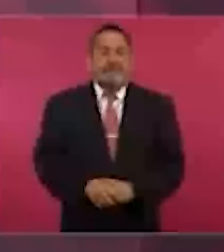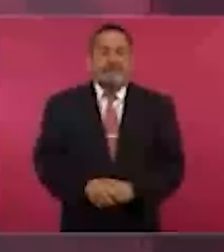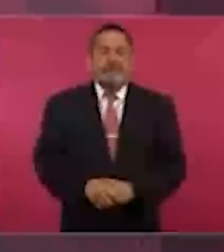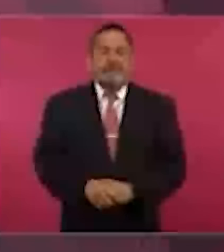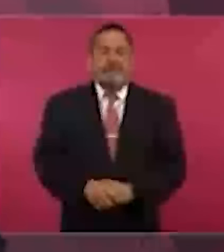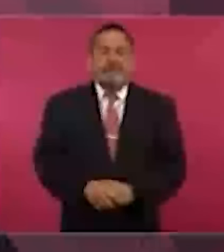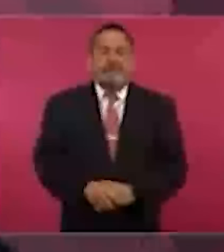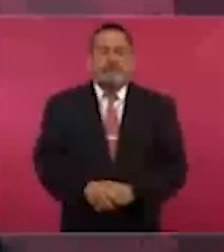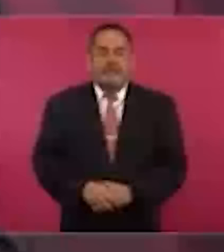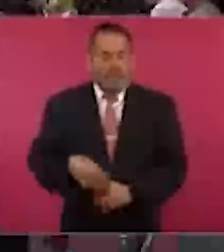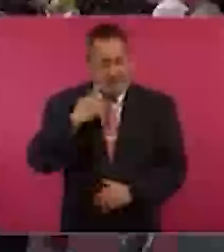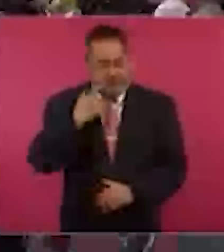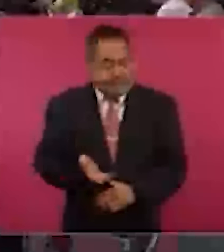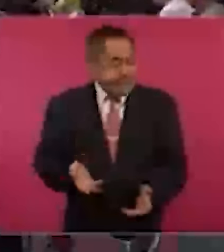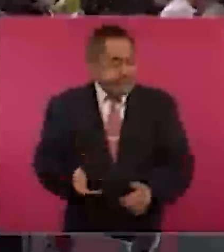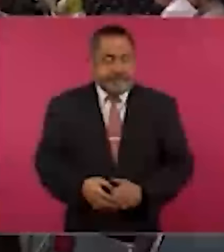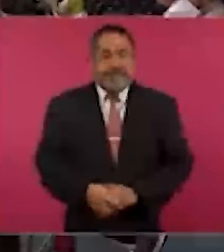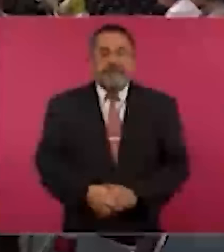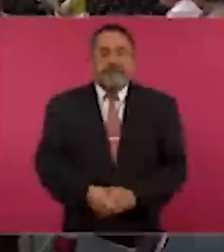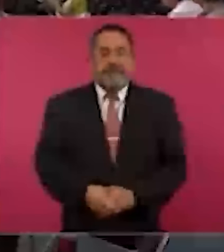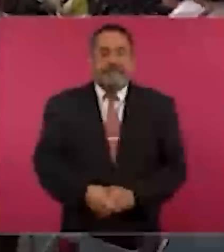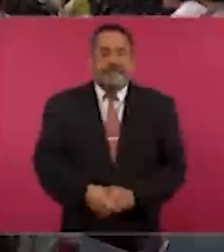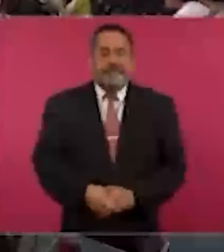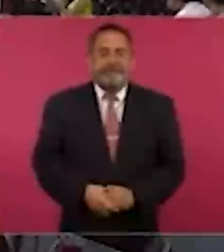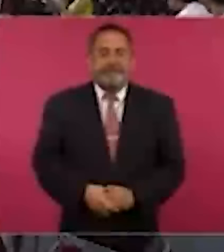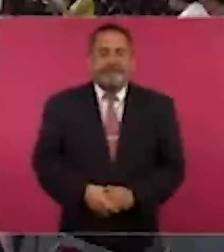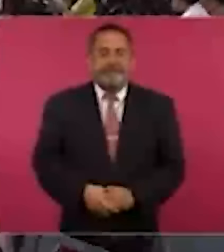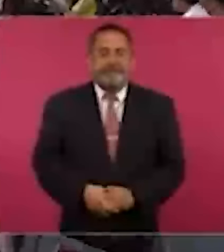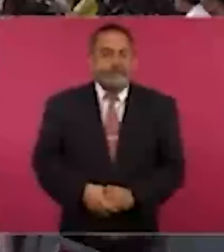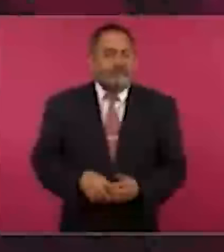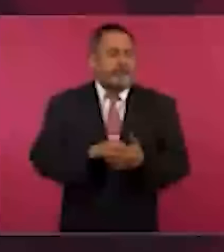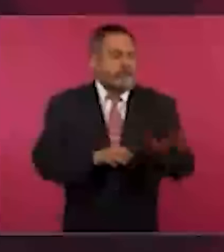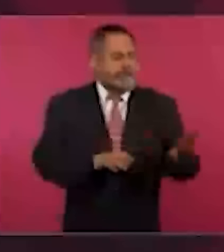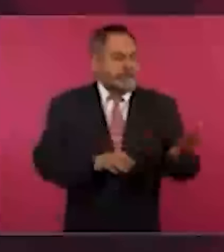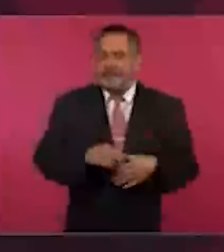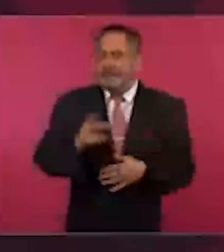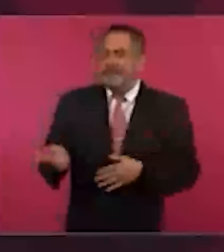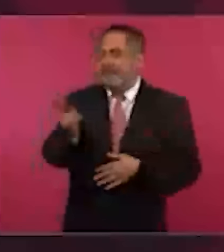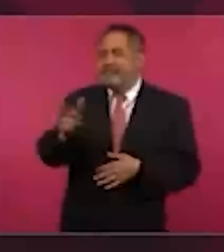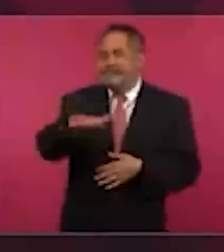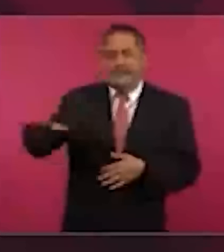Y miren, se le pregunta a la gente en el metro,